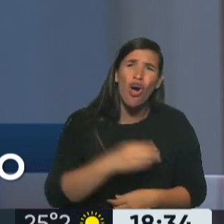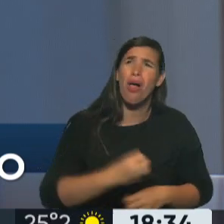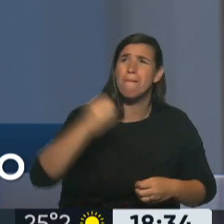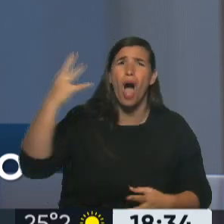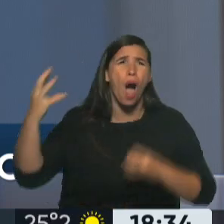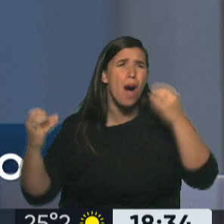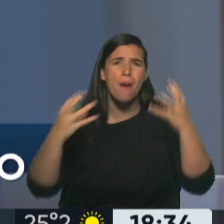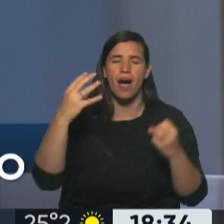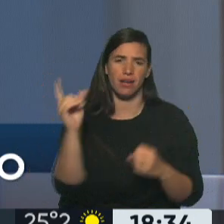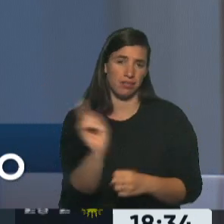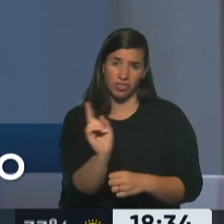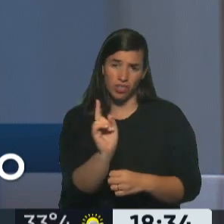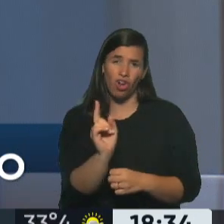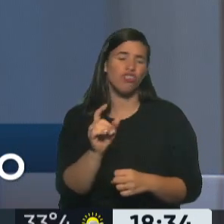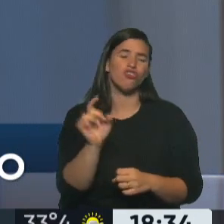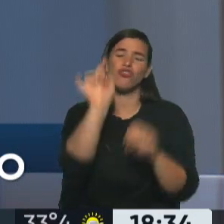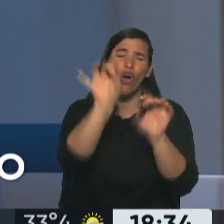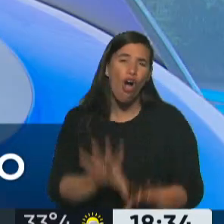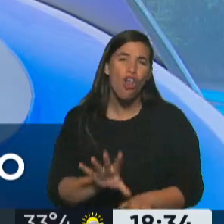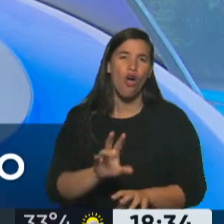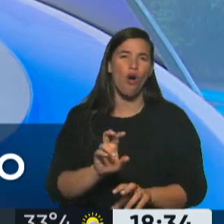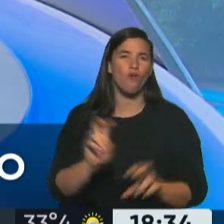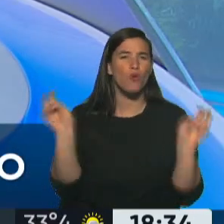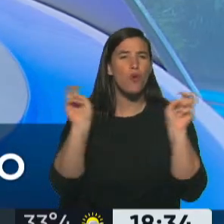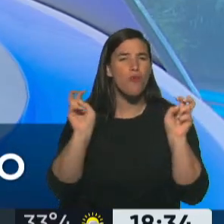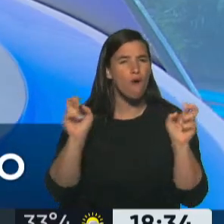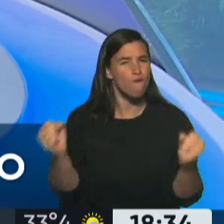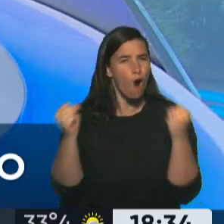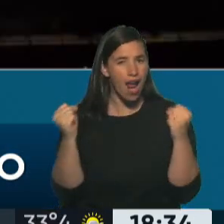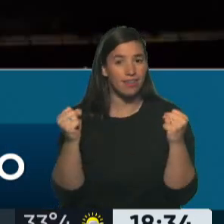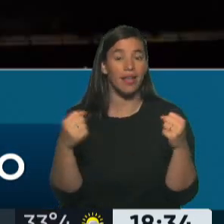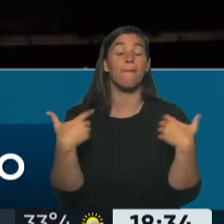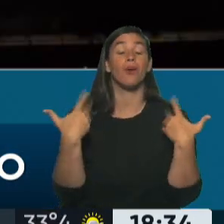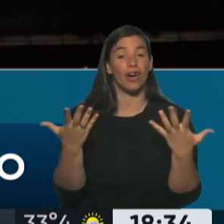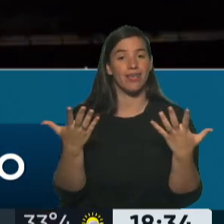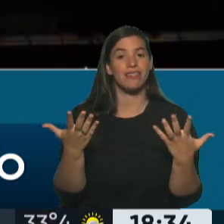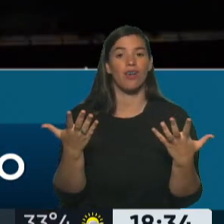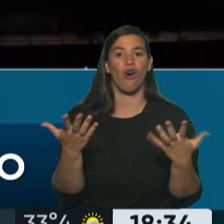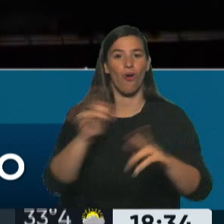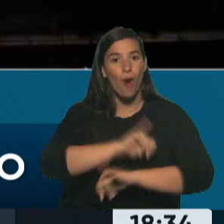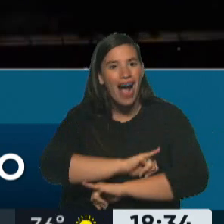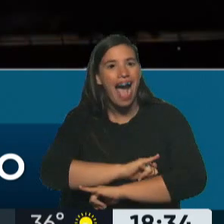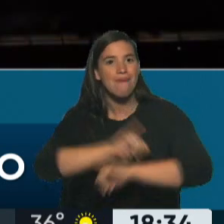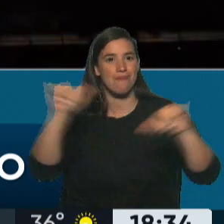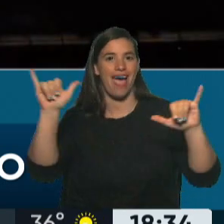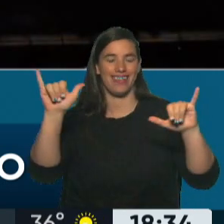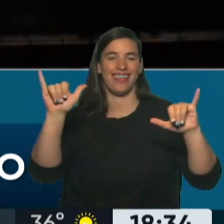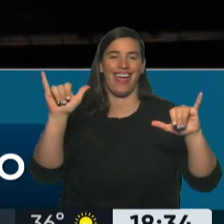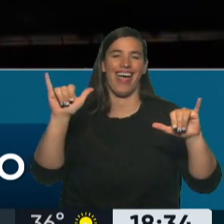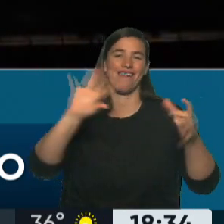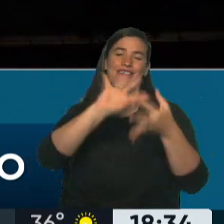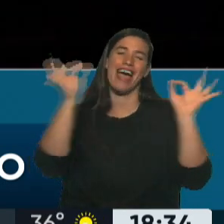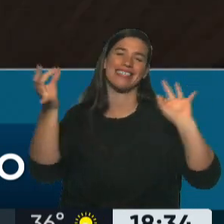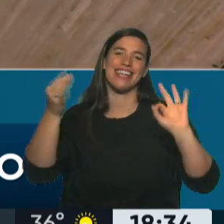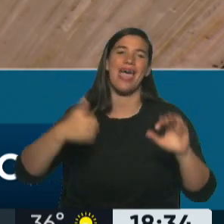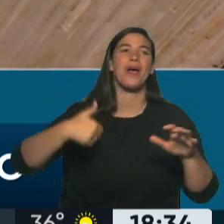alto impacto sonoro. Por eso hemos cambiado y hemos redirigido la campaña a hablar de más luces y menos ruidos. Bien. Como